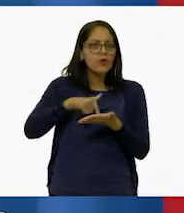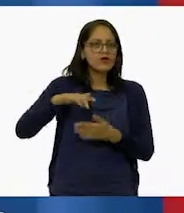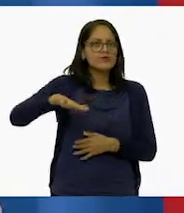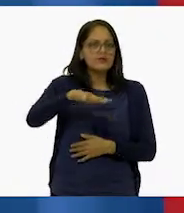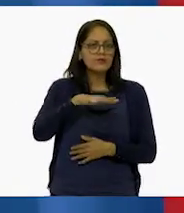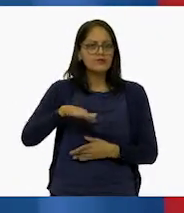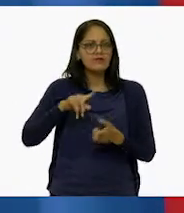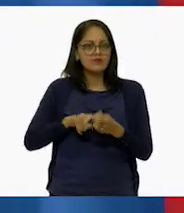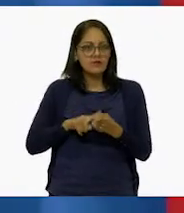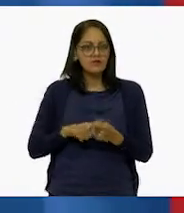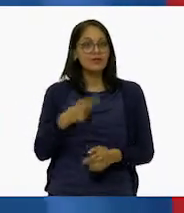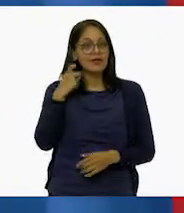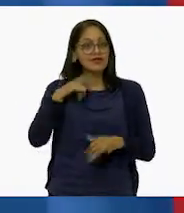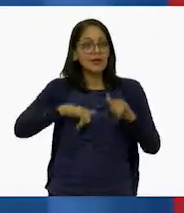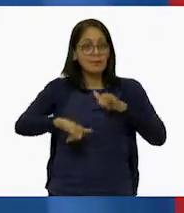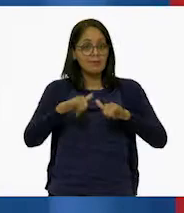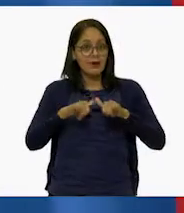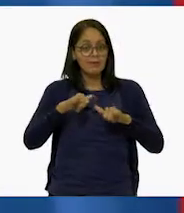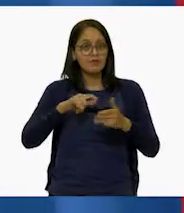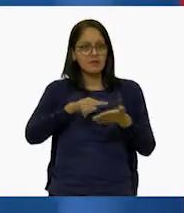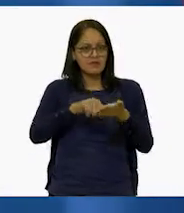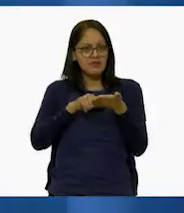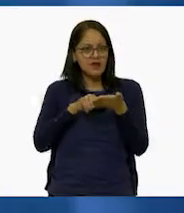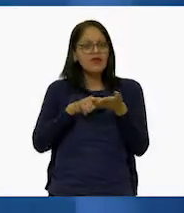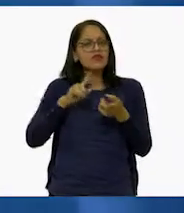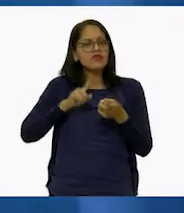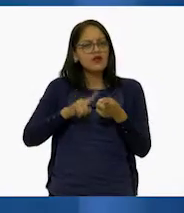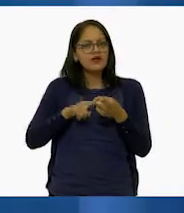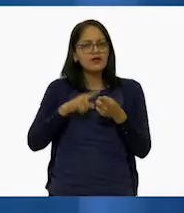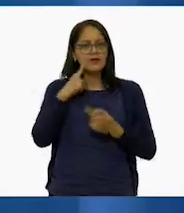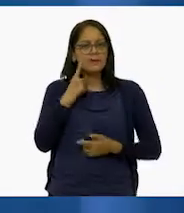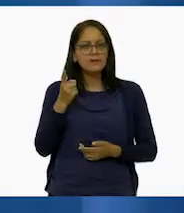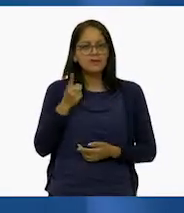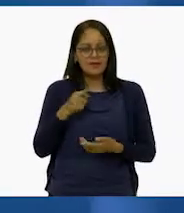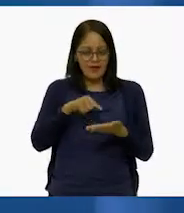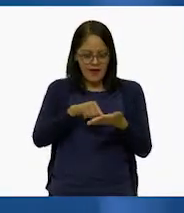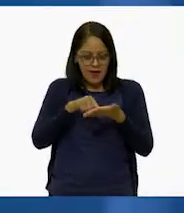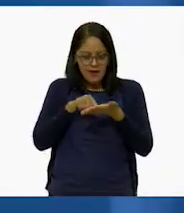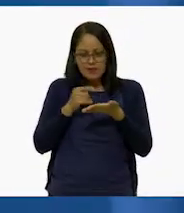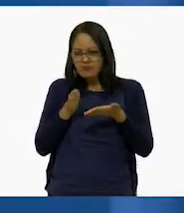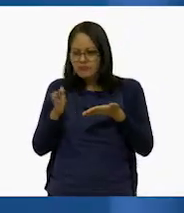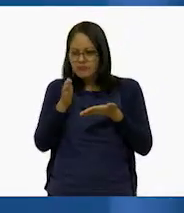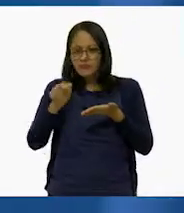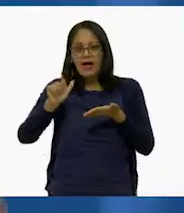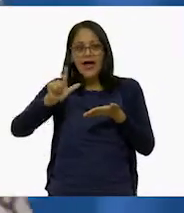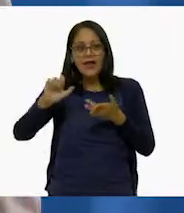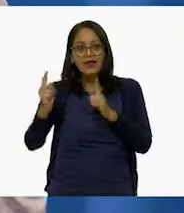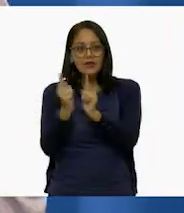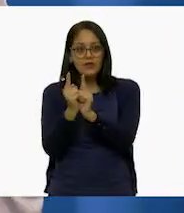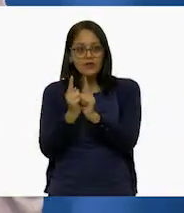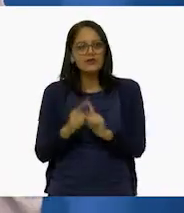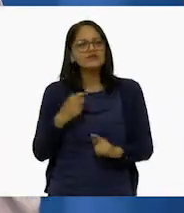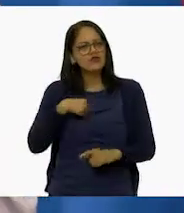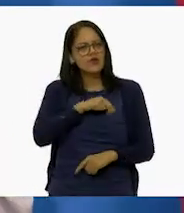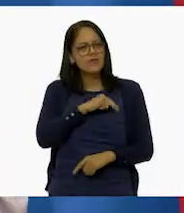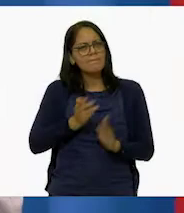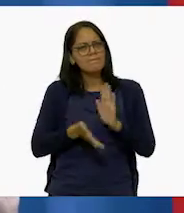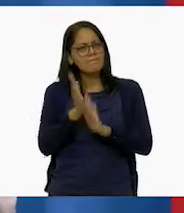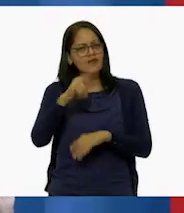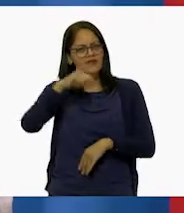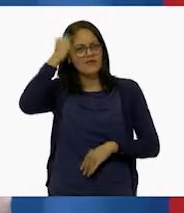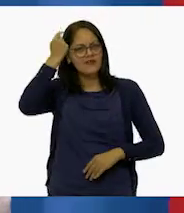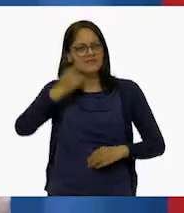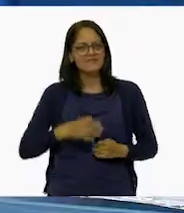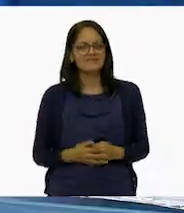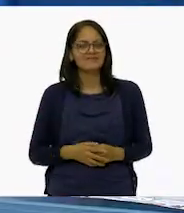Sí, ese mapa puede llevarnos a... ¿Dónde está, Alejandra? Sí. Llegaremos con facilidad, Larisa.